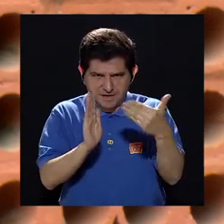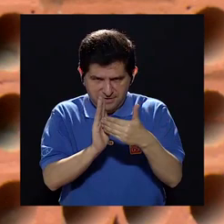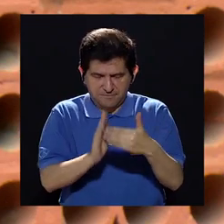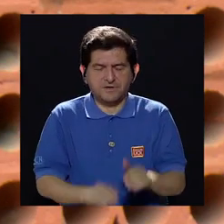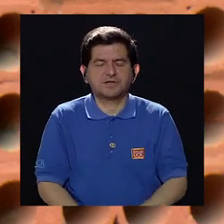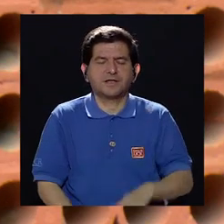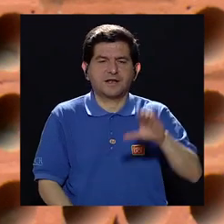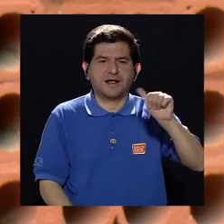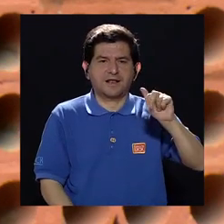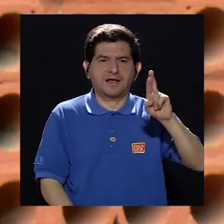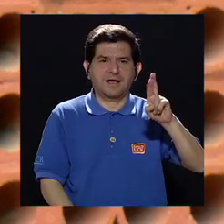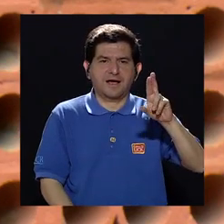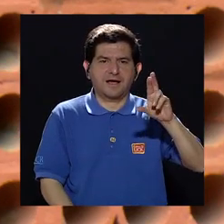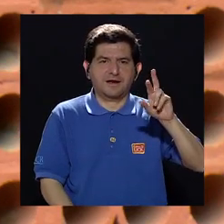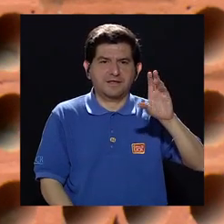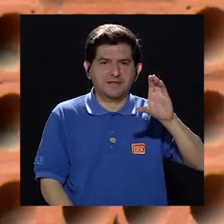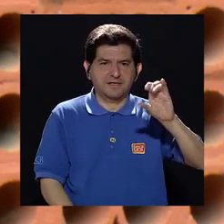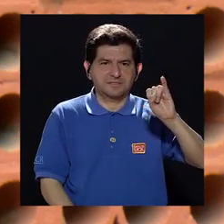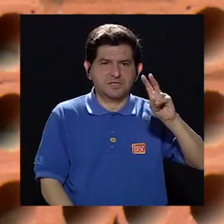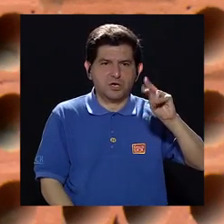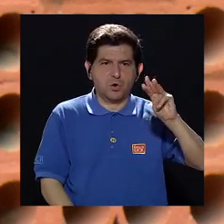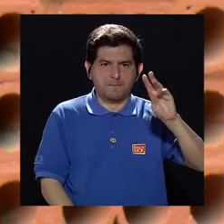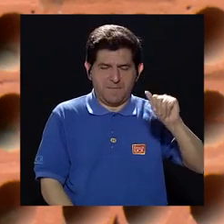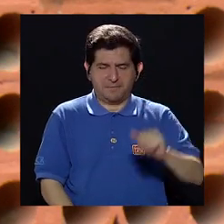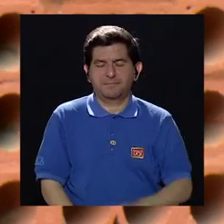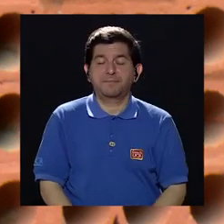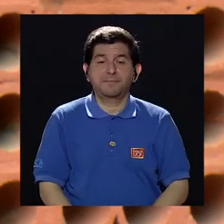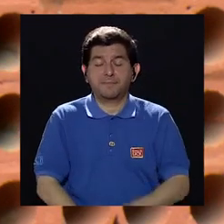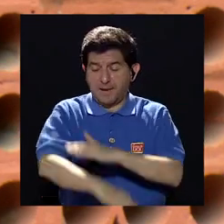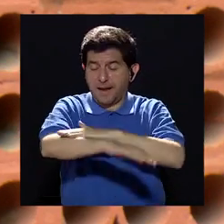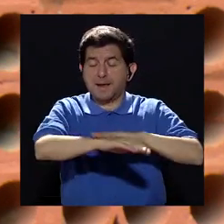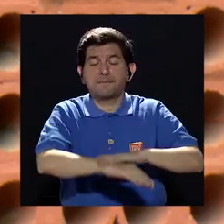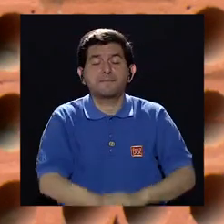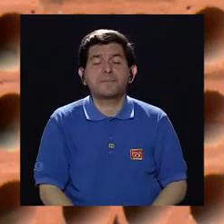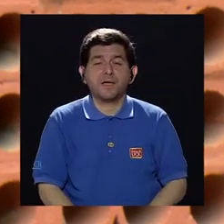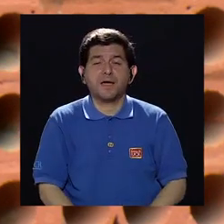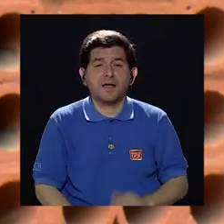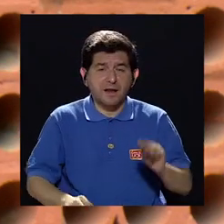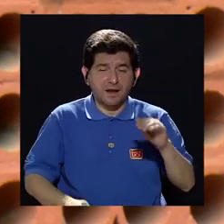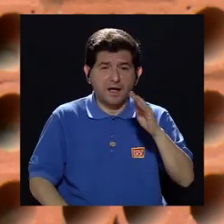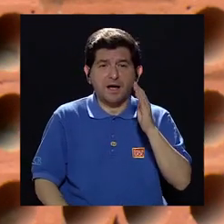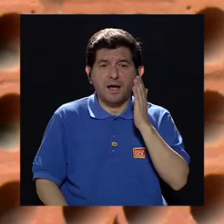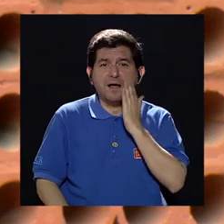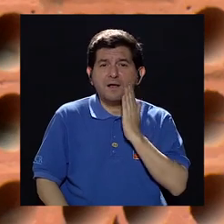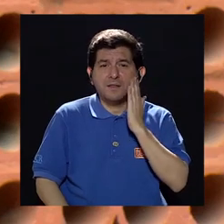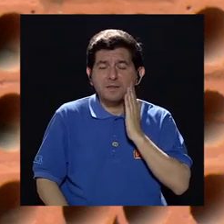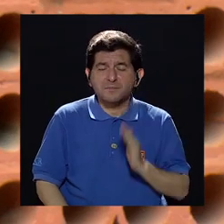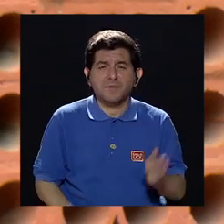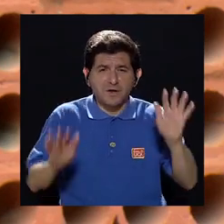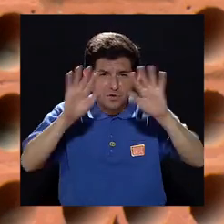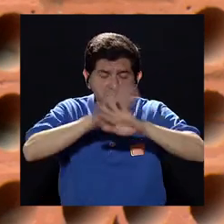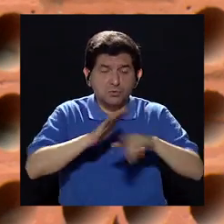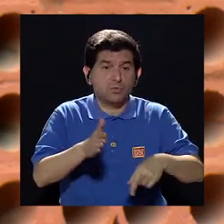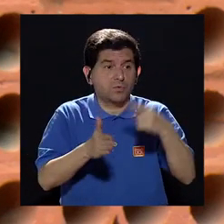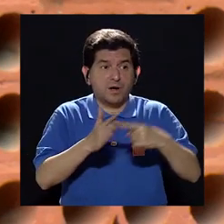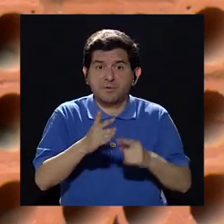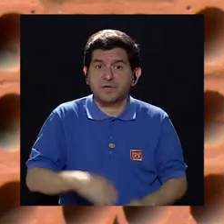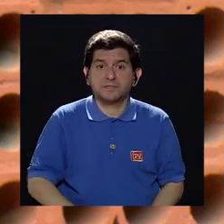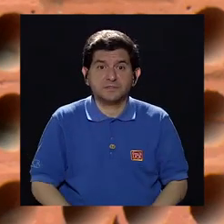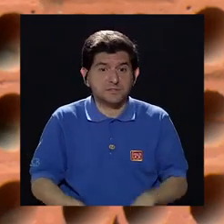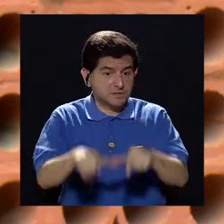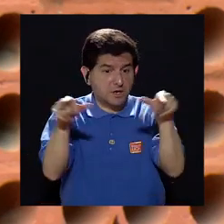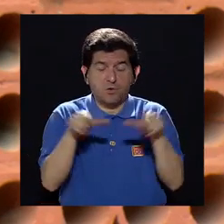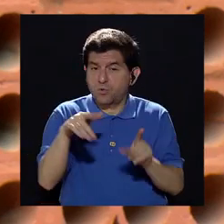espinocelular. Incluso en las pieles muy oscuras hay melanomas en sitios muy inesperados.